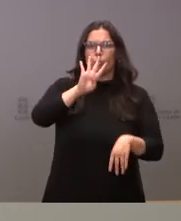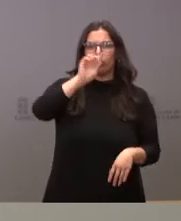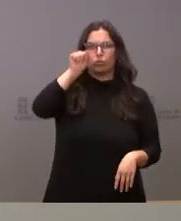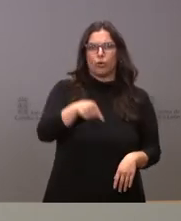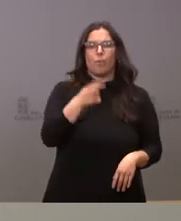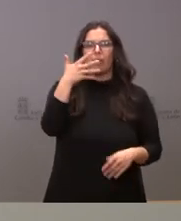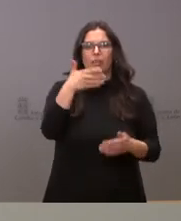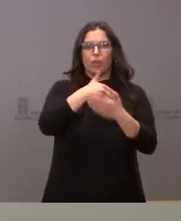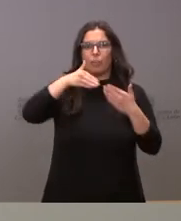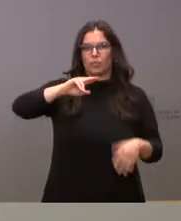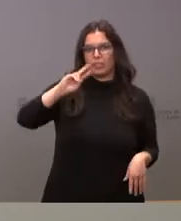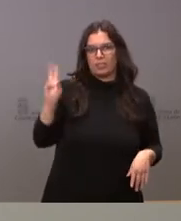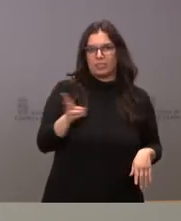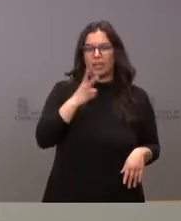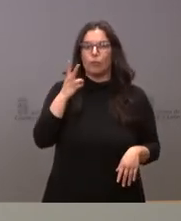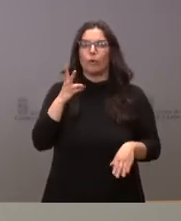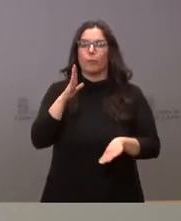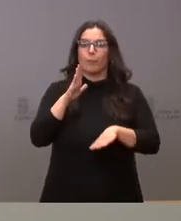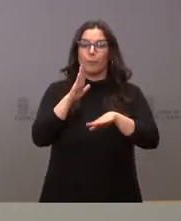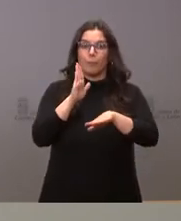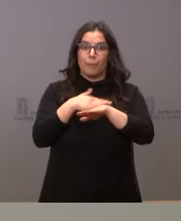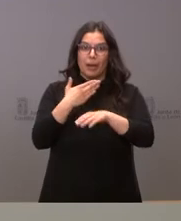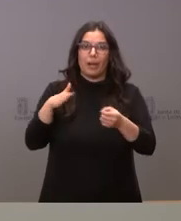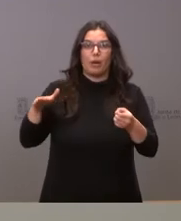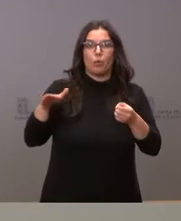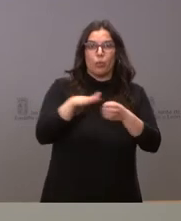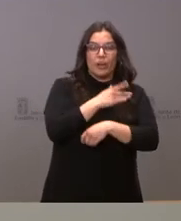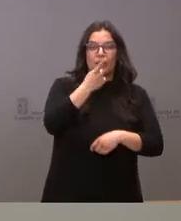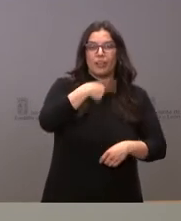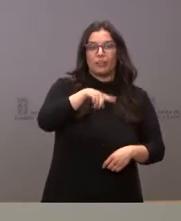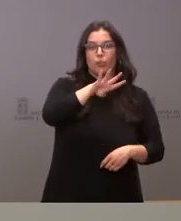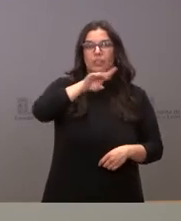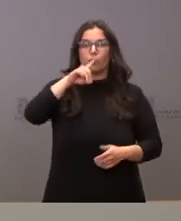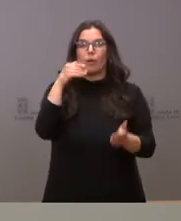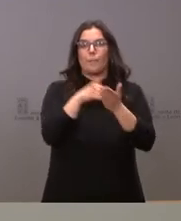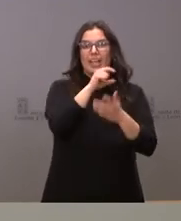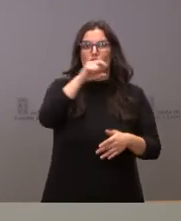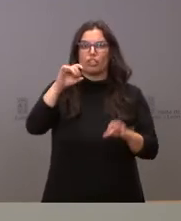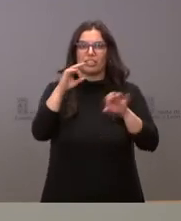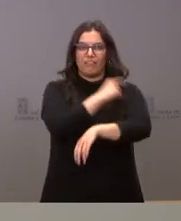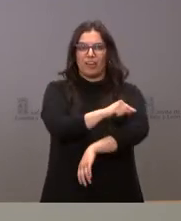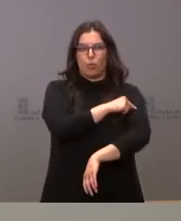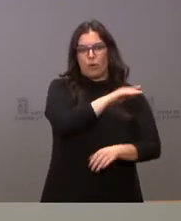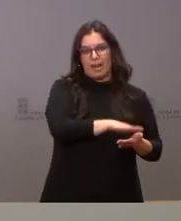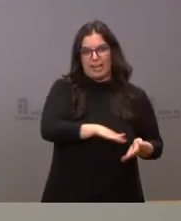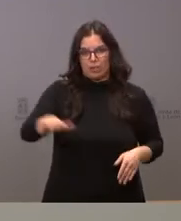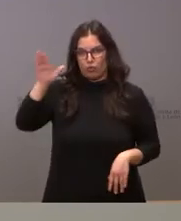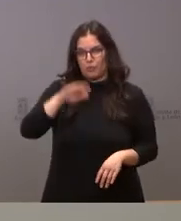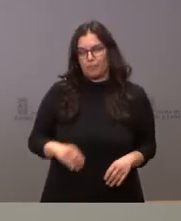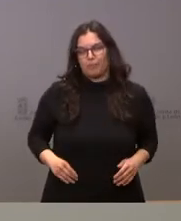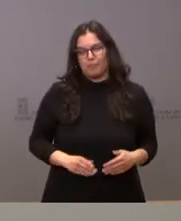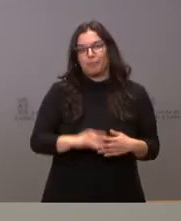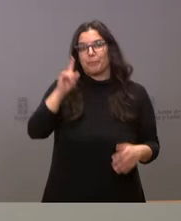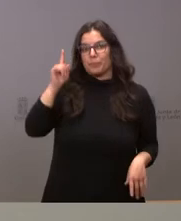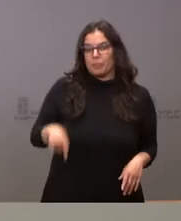millones de euros destinada a esas 141.500 dosis en nuestra comunidad autónoma. Por otra